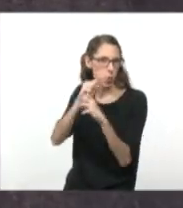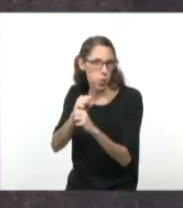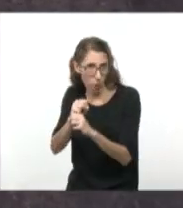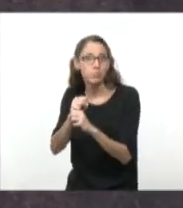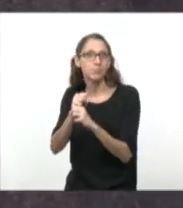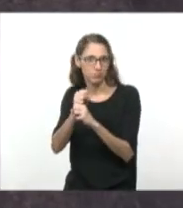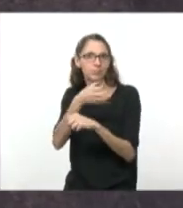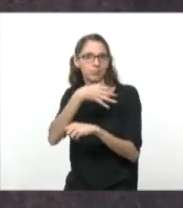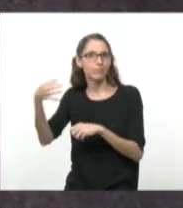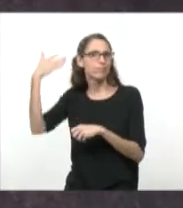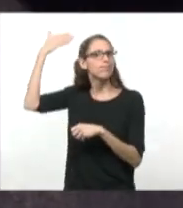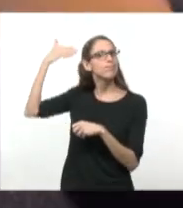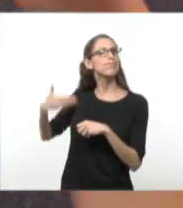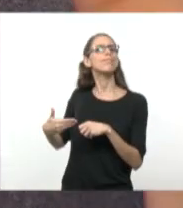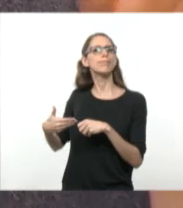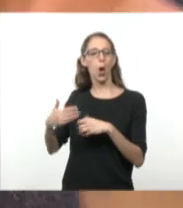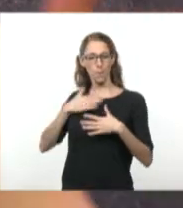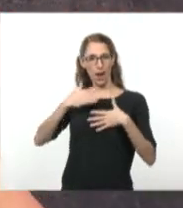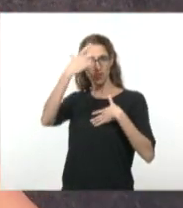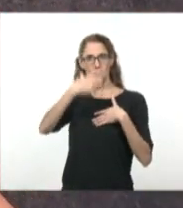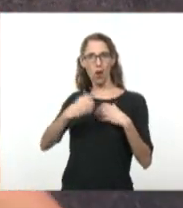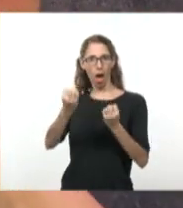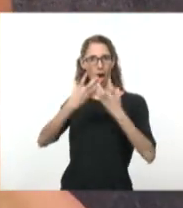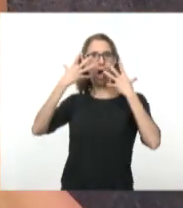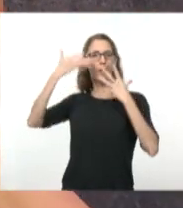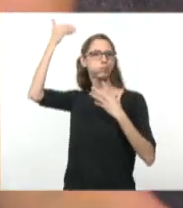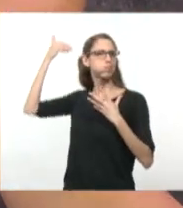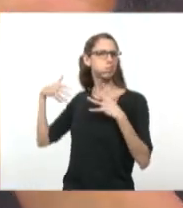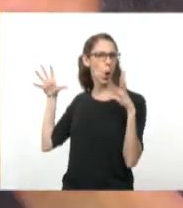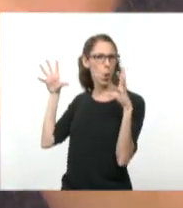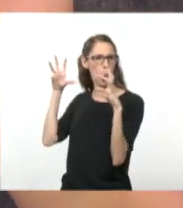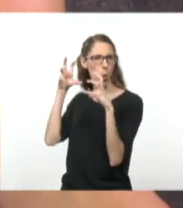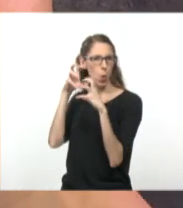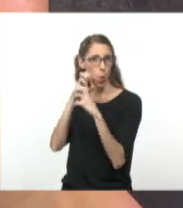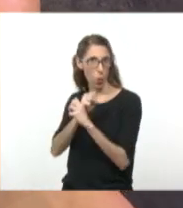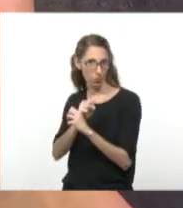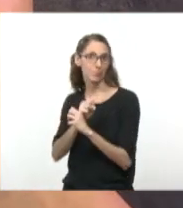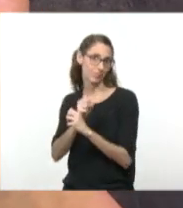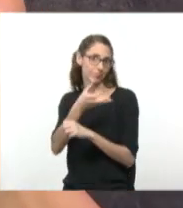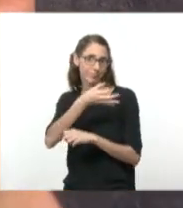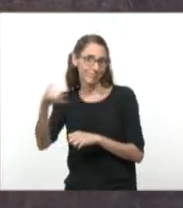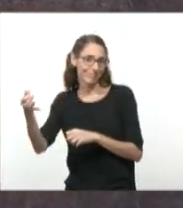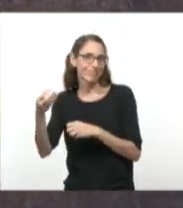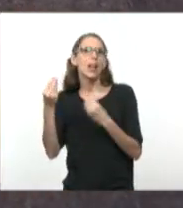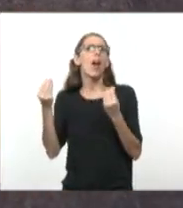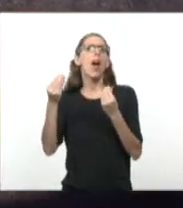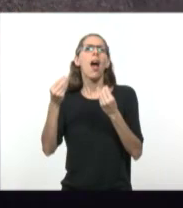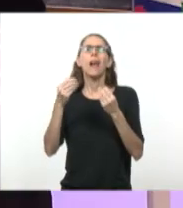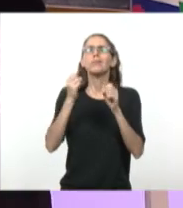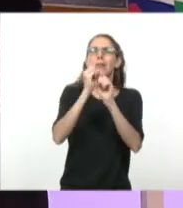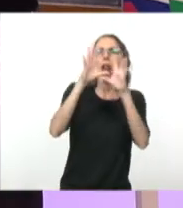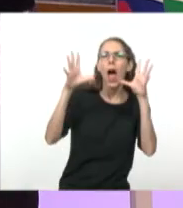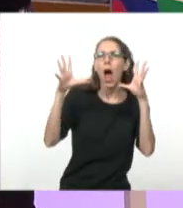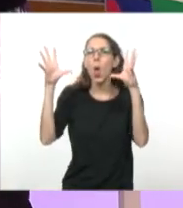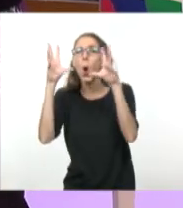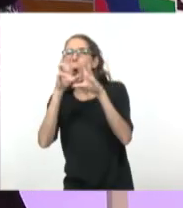mancha pesando sobre el cuerpo. Y también aparece esta dimensión simbólica de la luz. Esta luz que parece que le